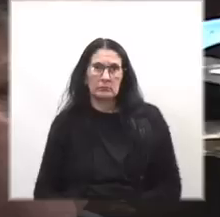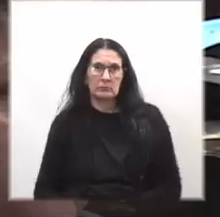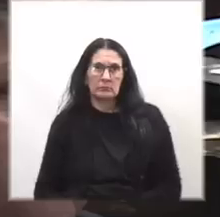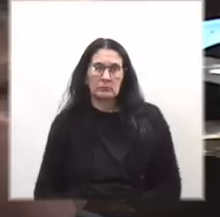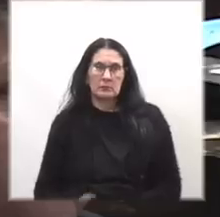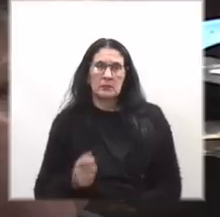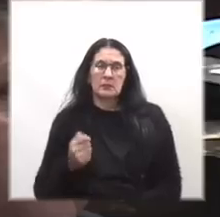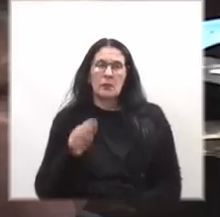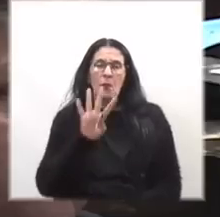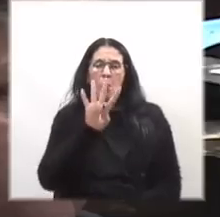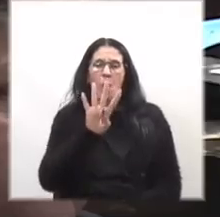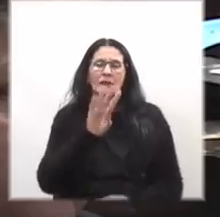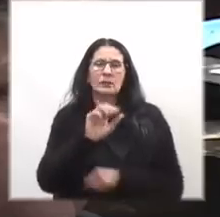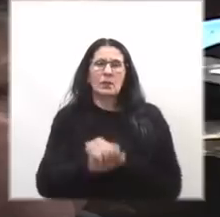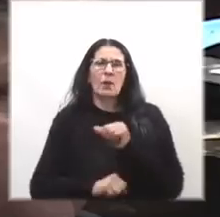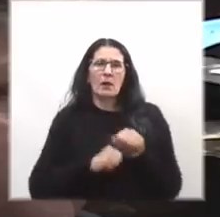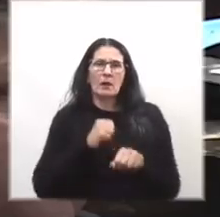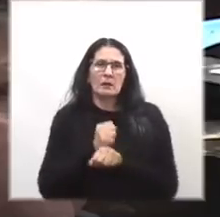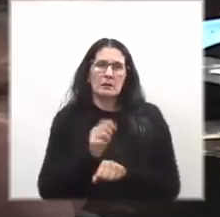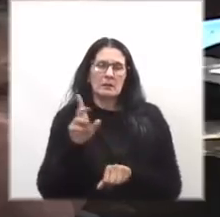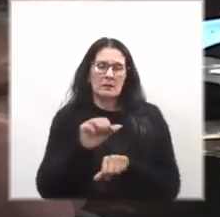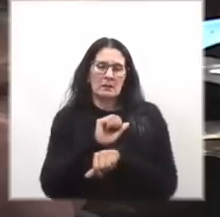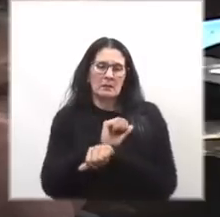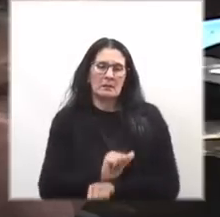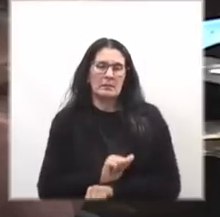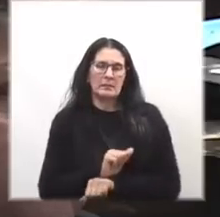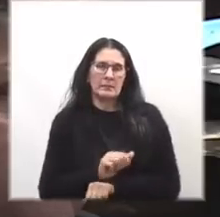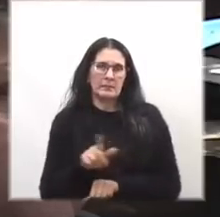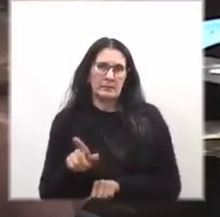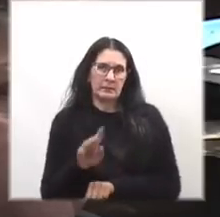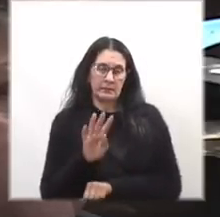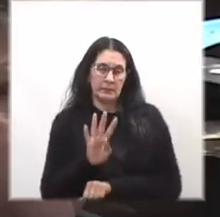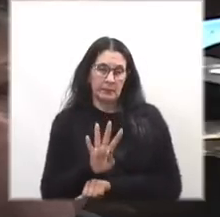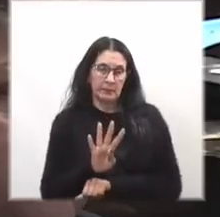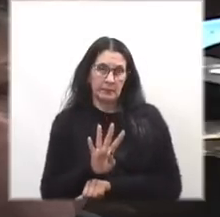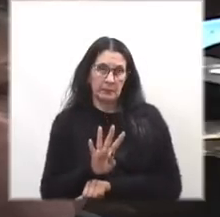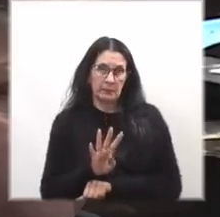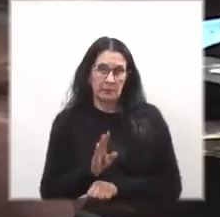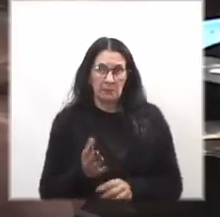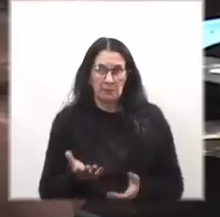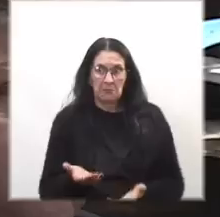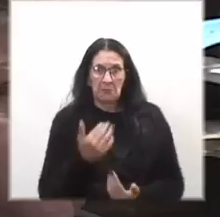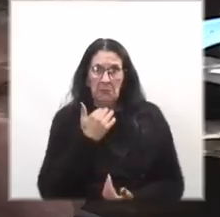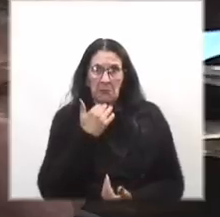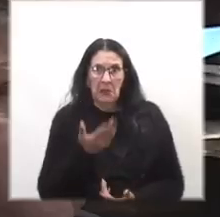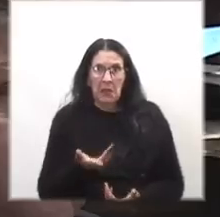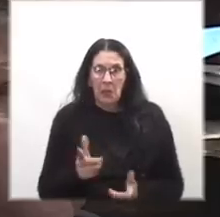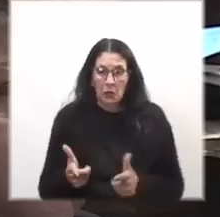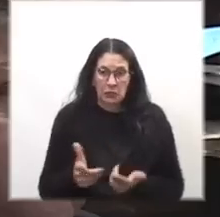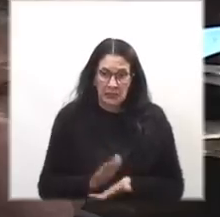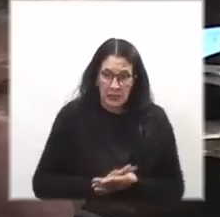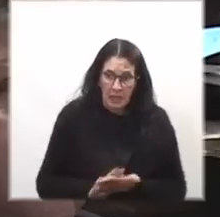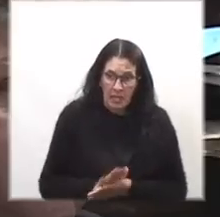y le dan cuatro años de prisión al rapiñero que en realidad no se quedó con nada.